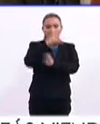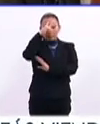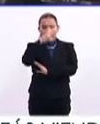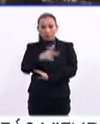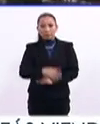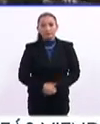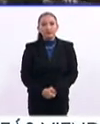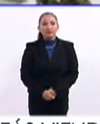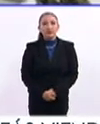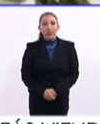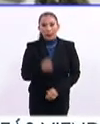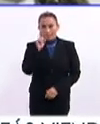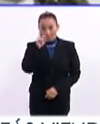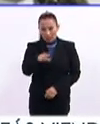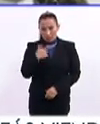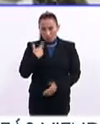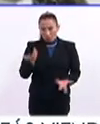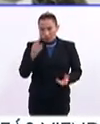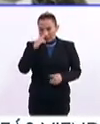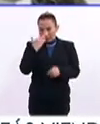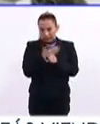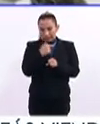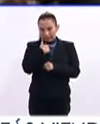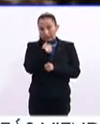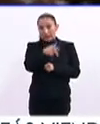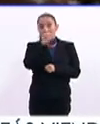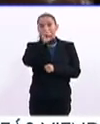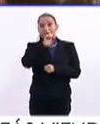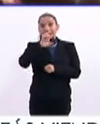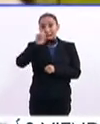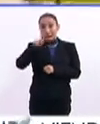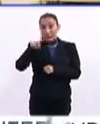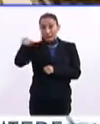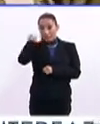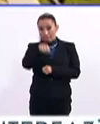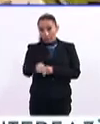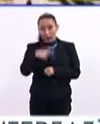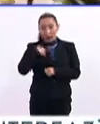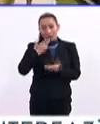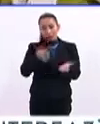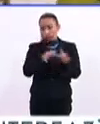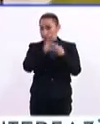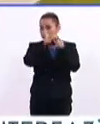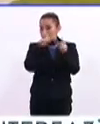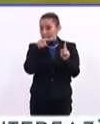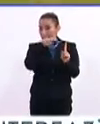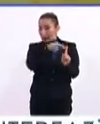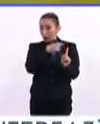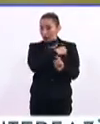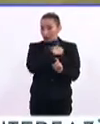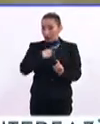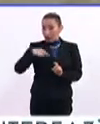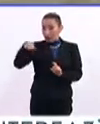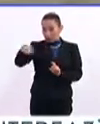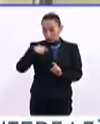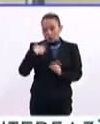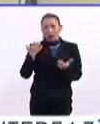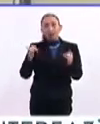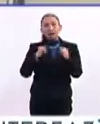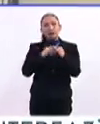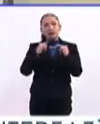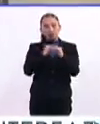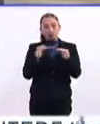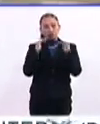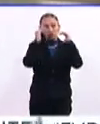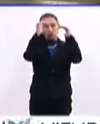país. Como parte de esta responsabilidad, la Secretaría de Educación Pública hizo énfasis en el compromiso que tiene con las instituciones de